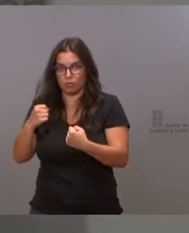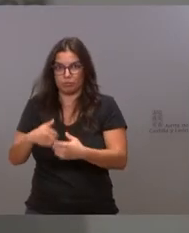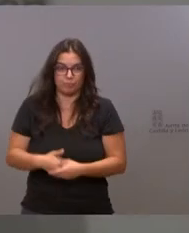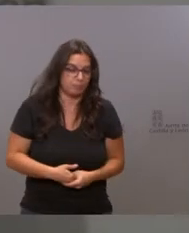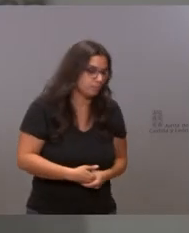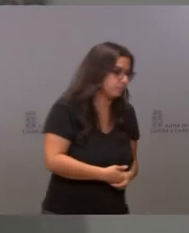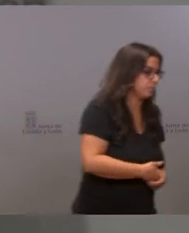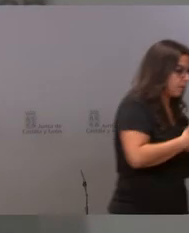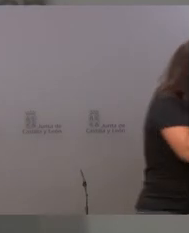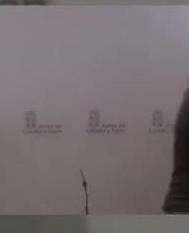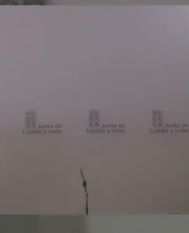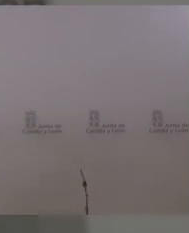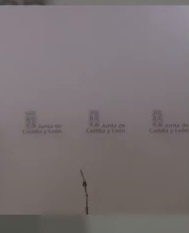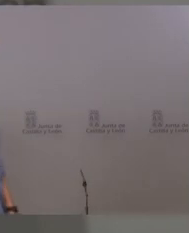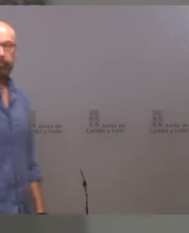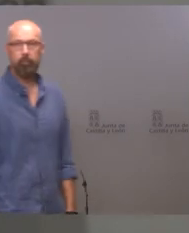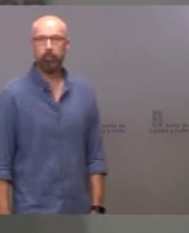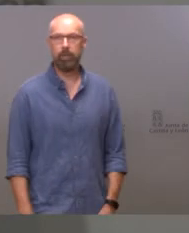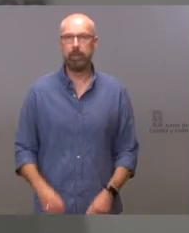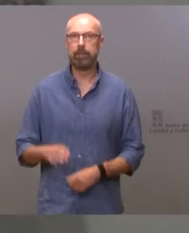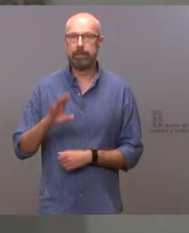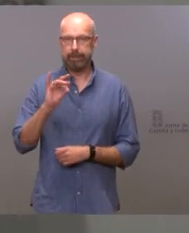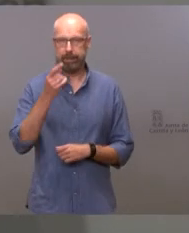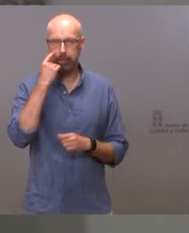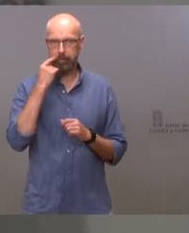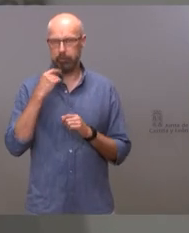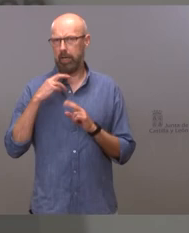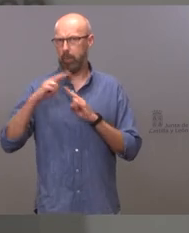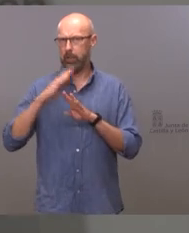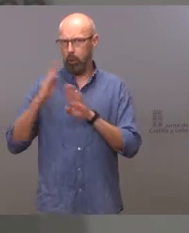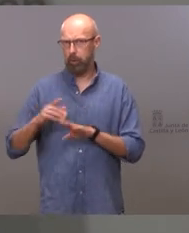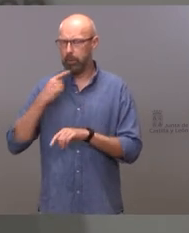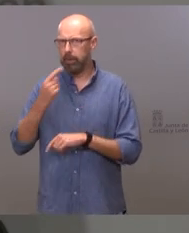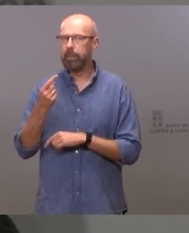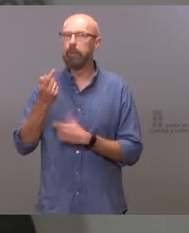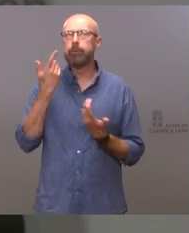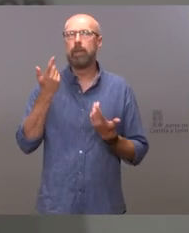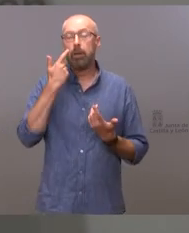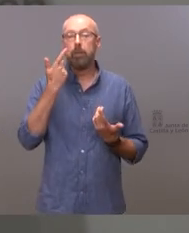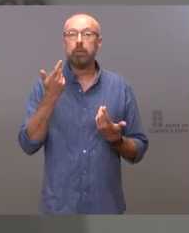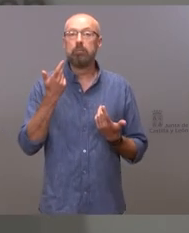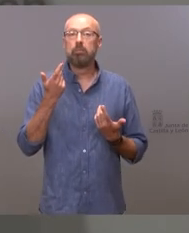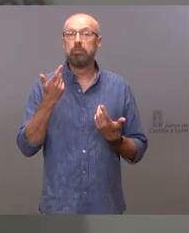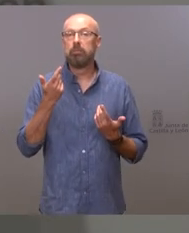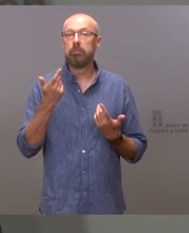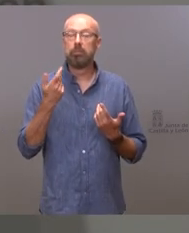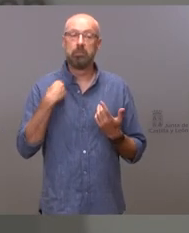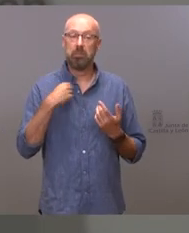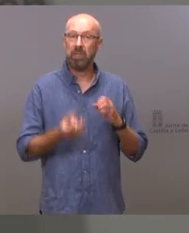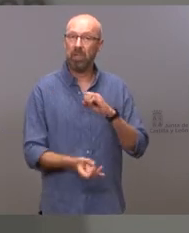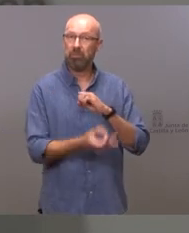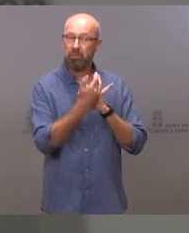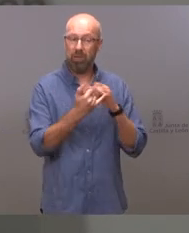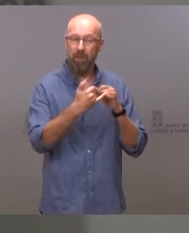sí en principio nosotros vamos a empezar por el final independientemente de que se implante la llegada a la fibra